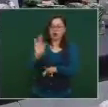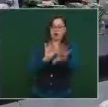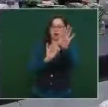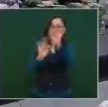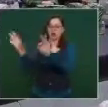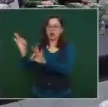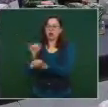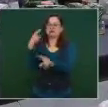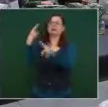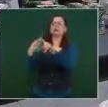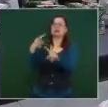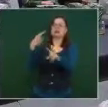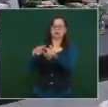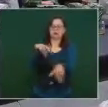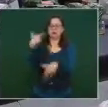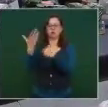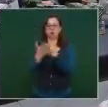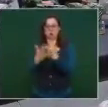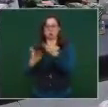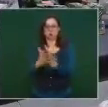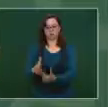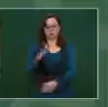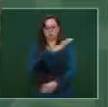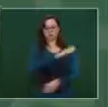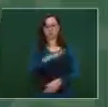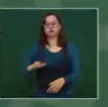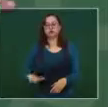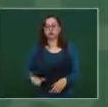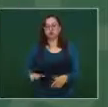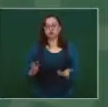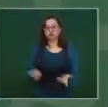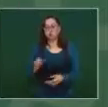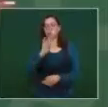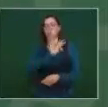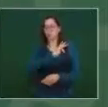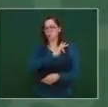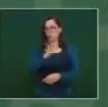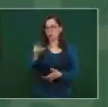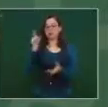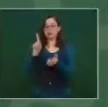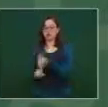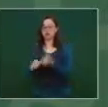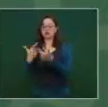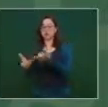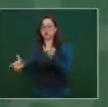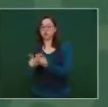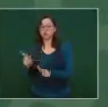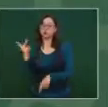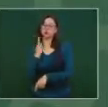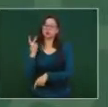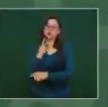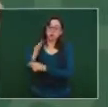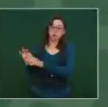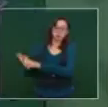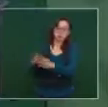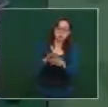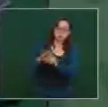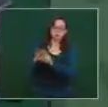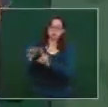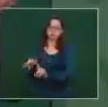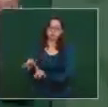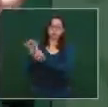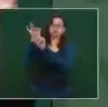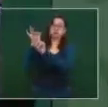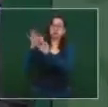el que pueden elegirse por encuesta. Silvia Patricia Silva,